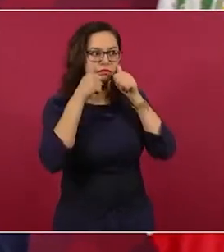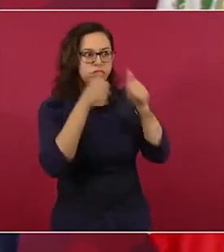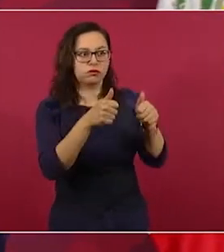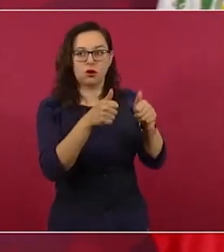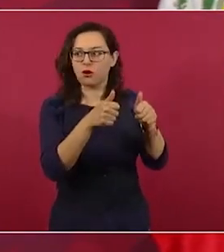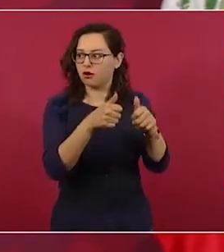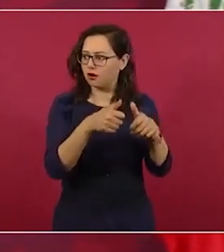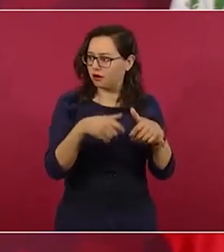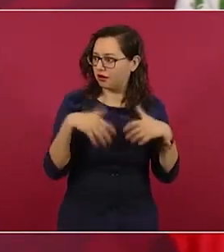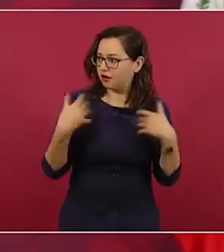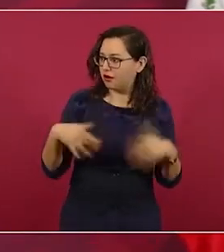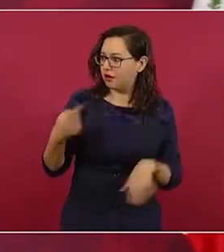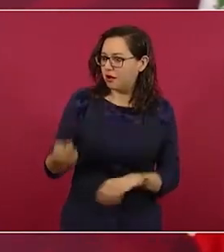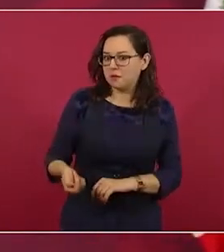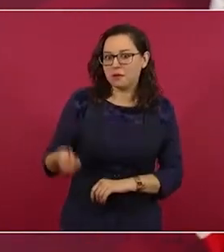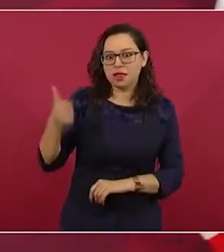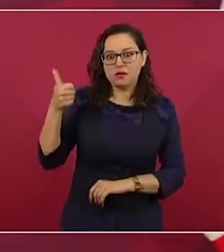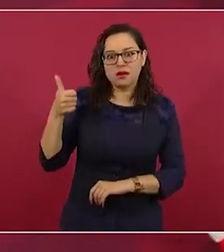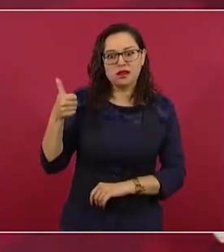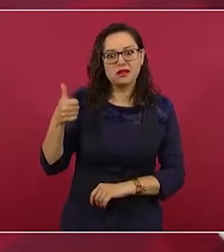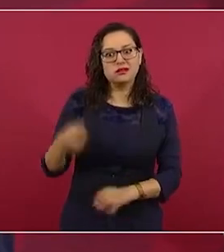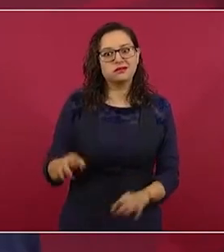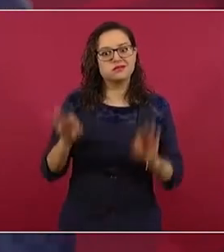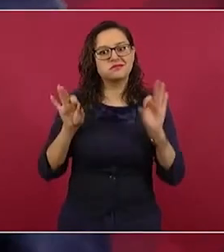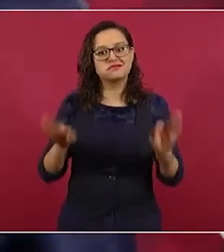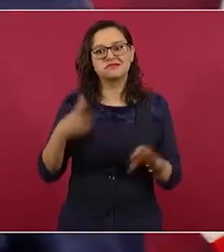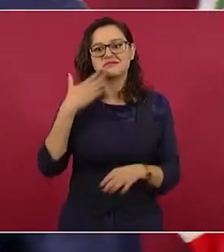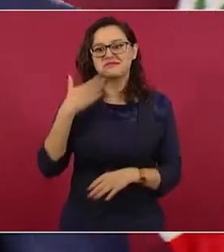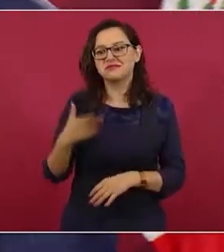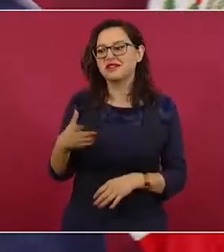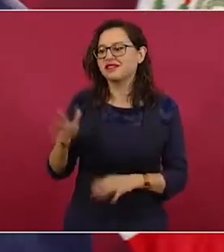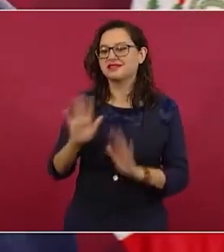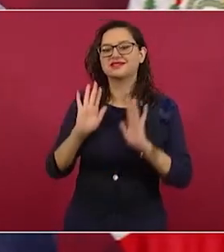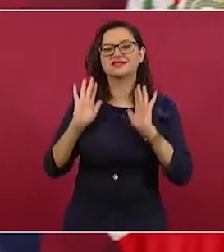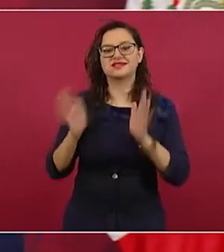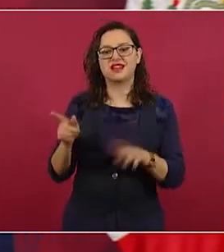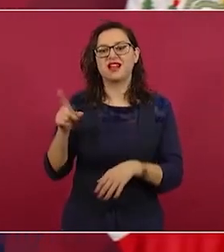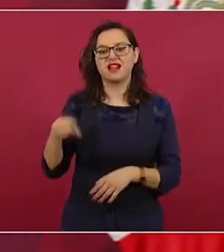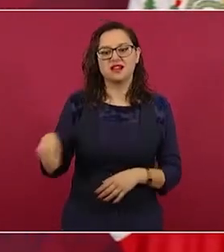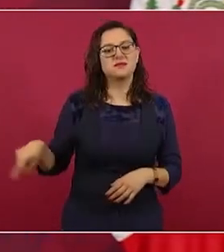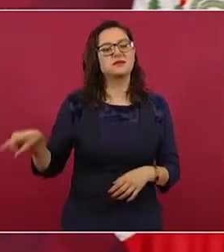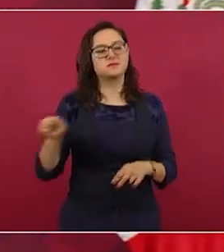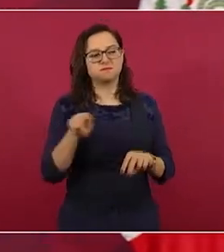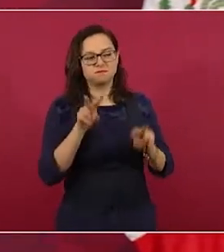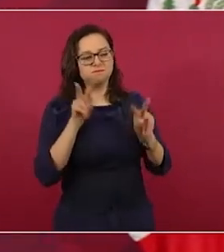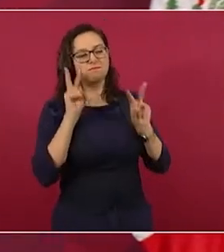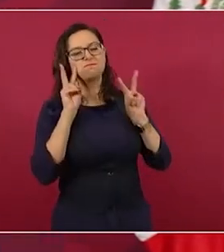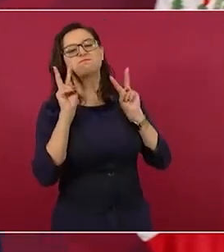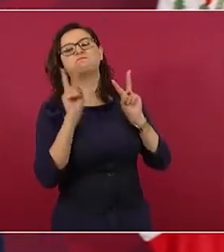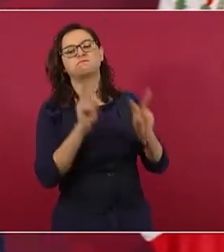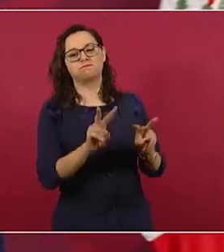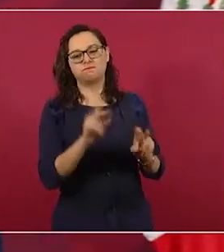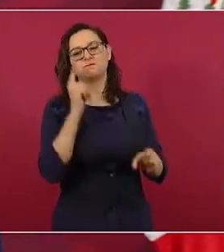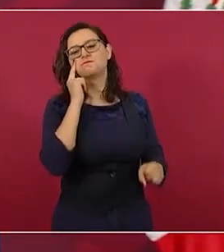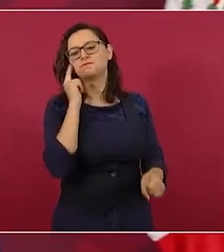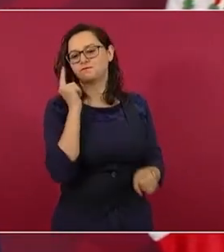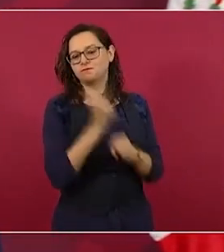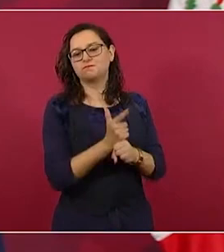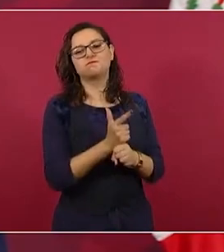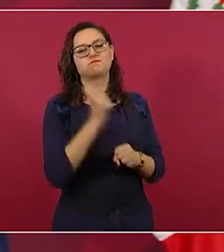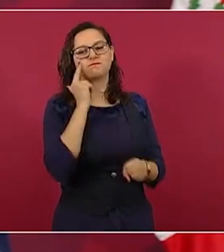porque la gente cada vez está más consciente, más